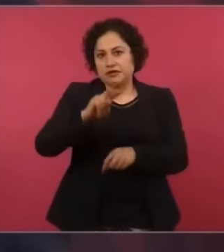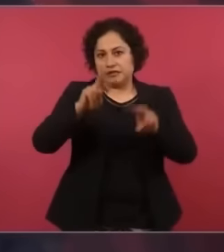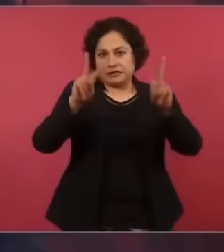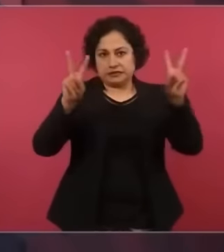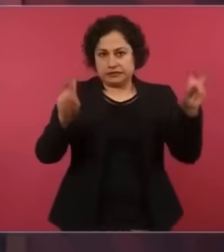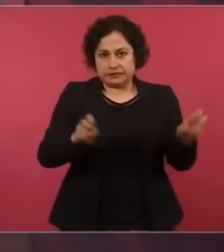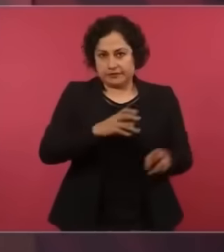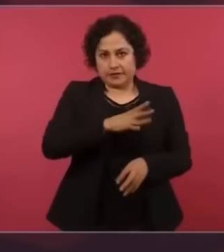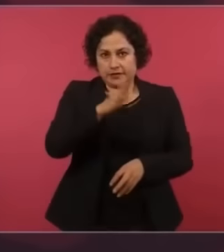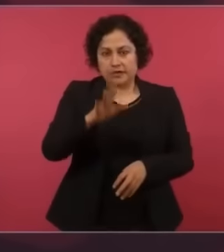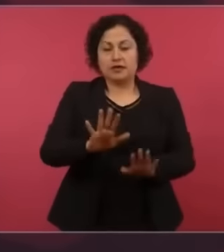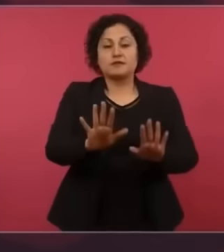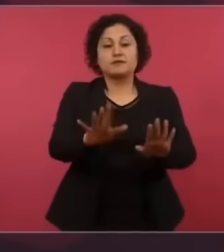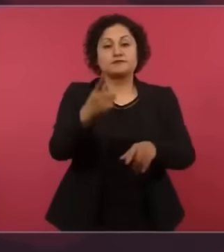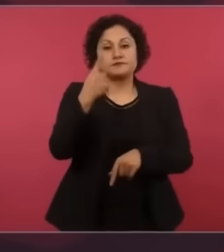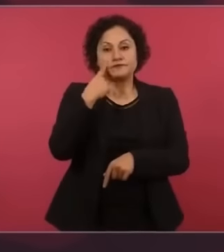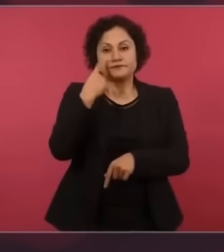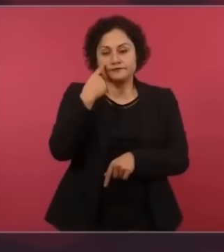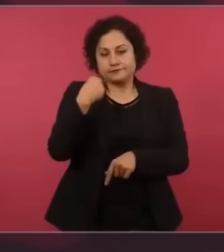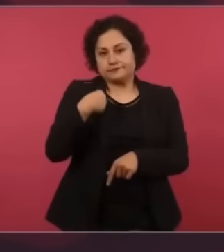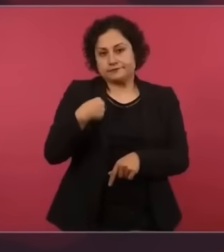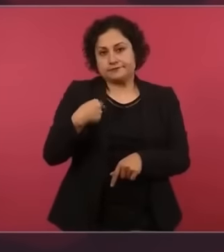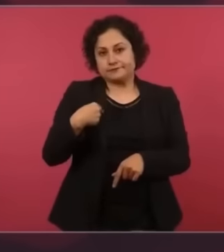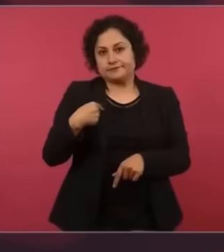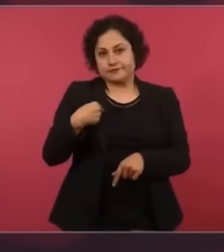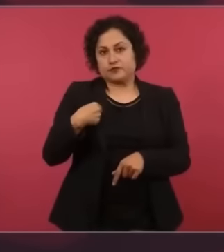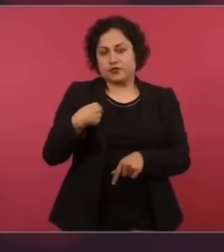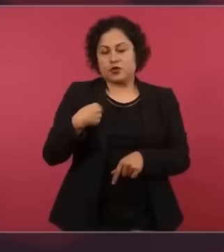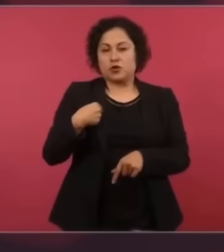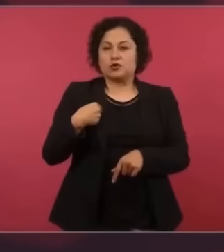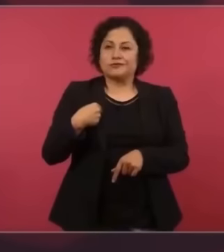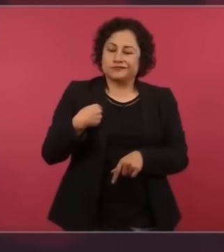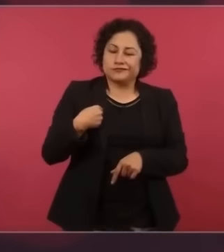otra manera, para no aburrir.